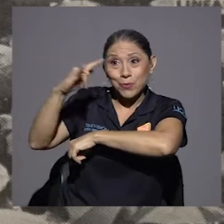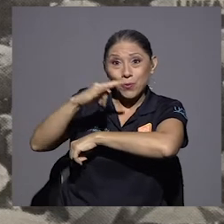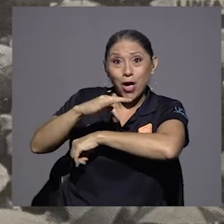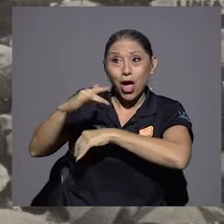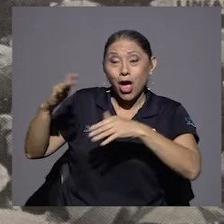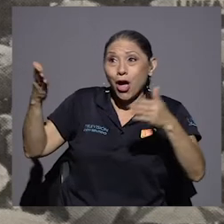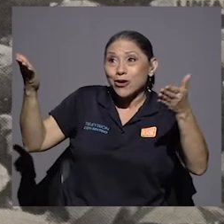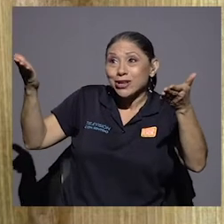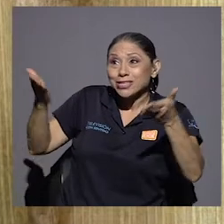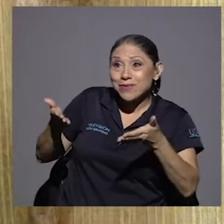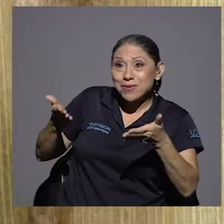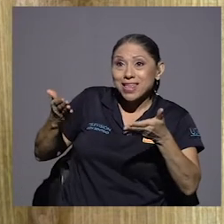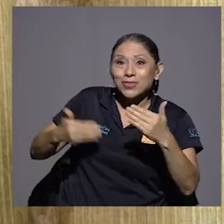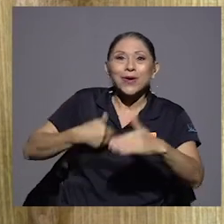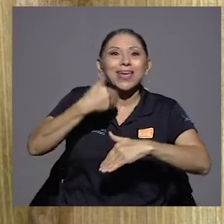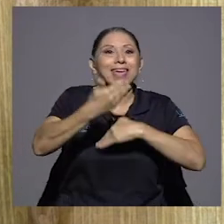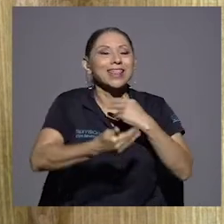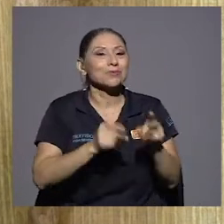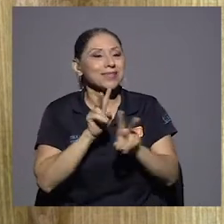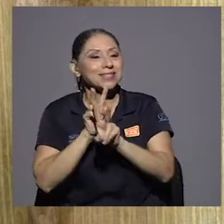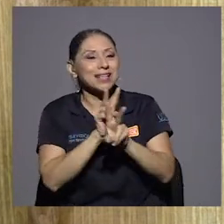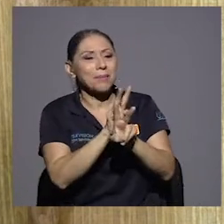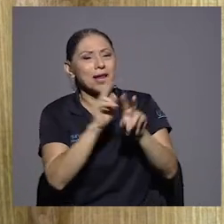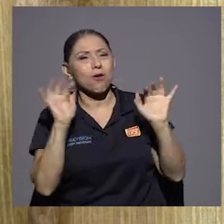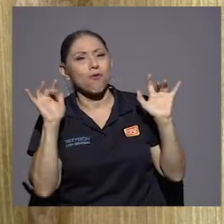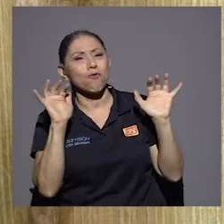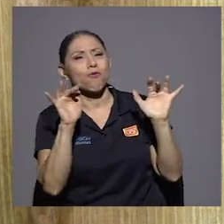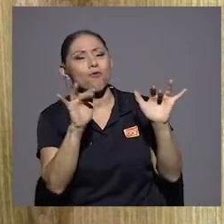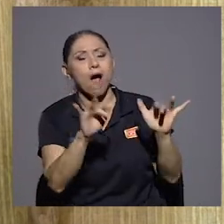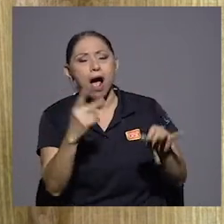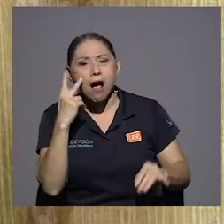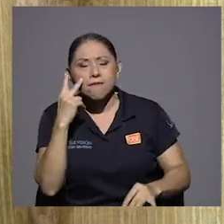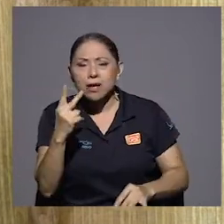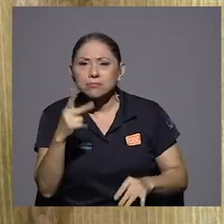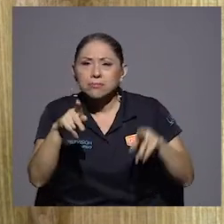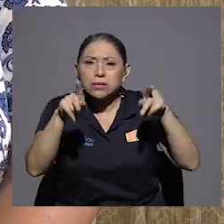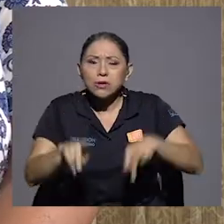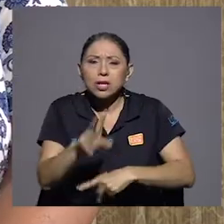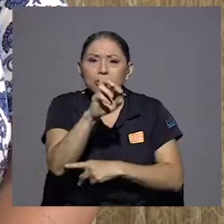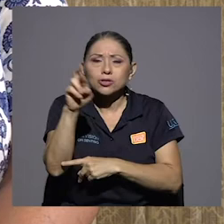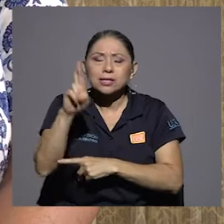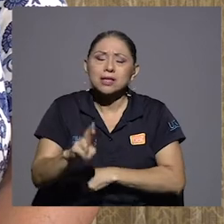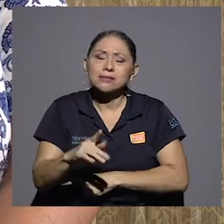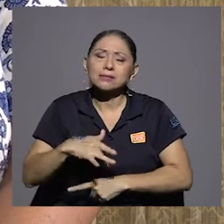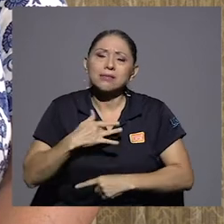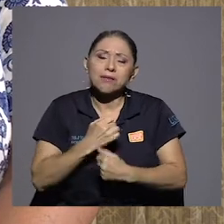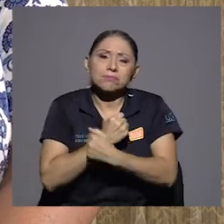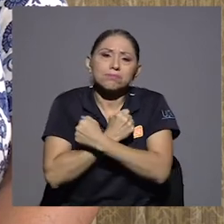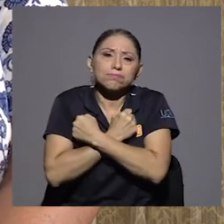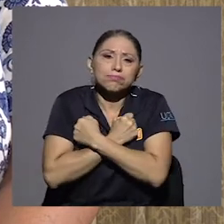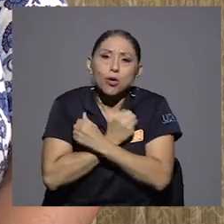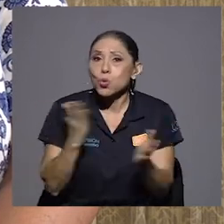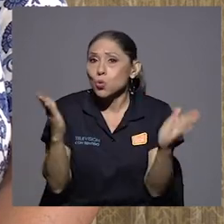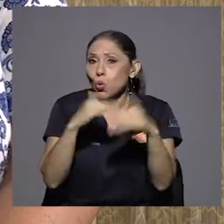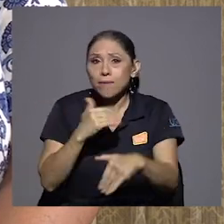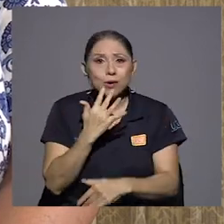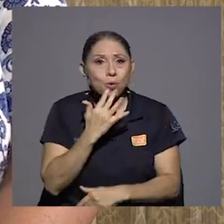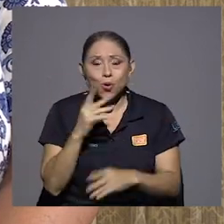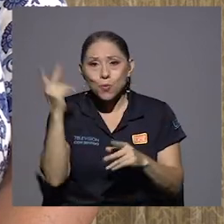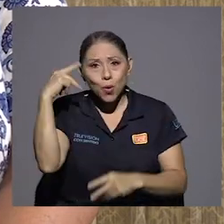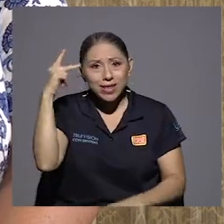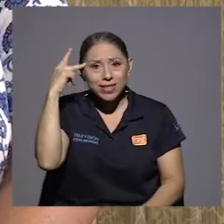provocan el gran cariño que le tenían los costarricenses. Me parece que sin color político, sin color político, sí.